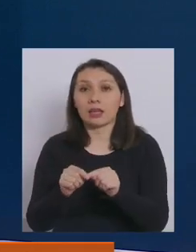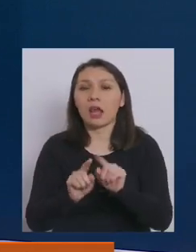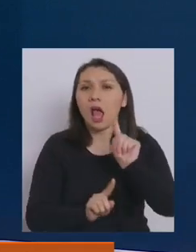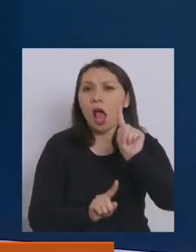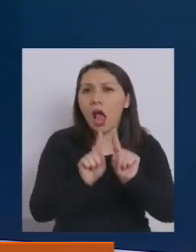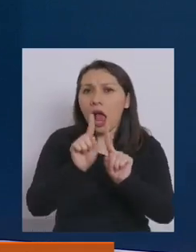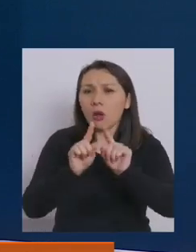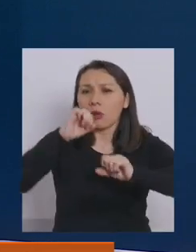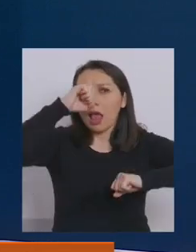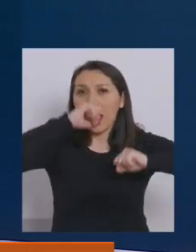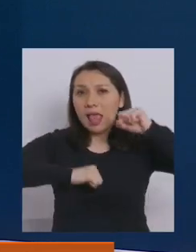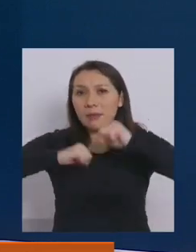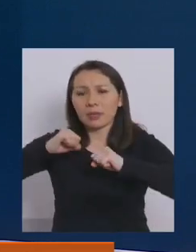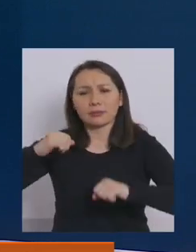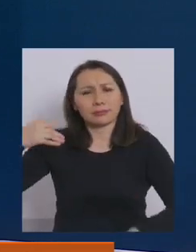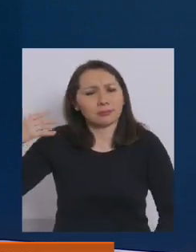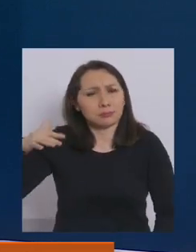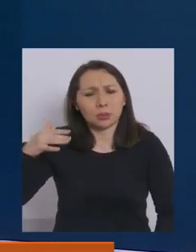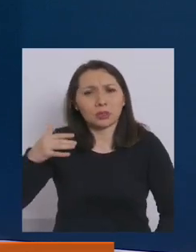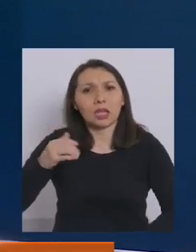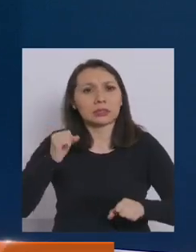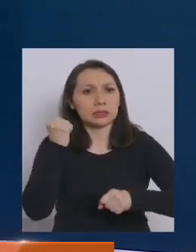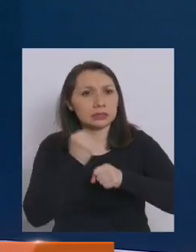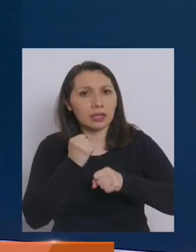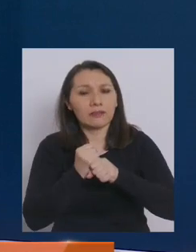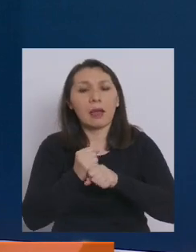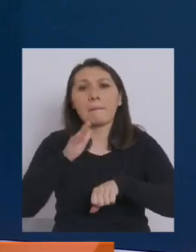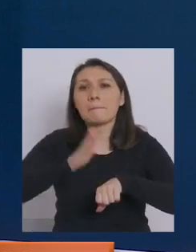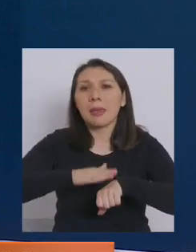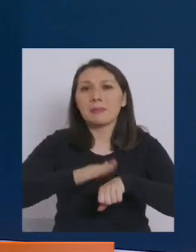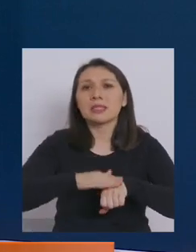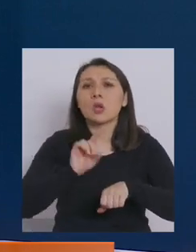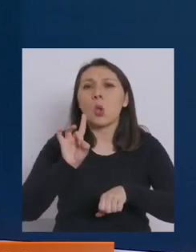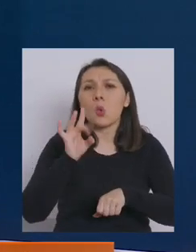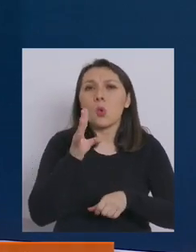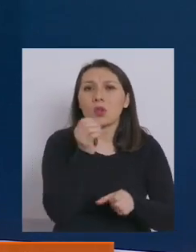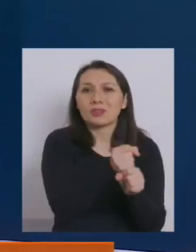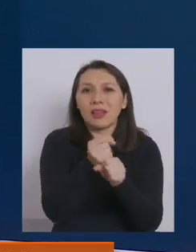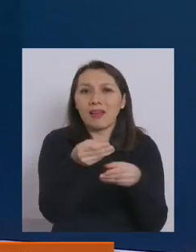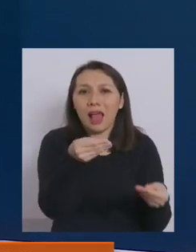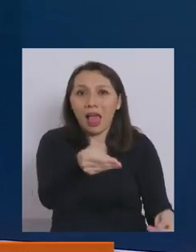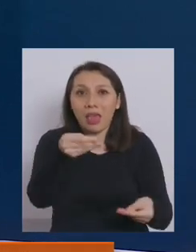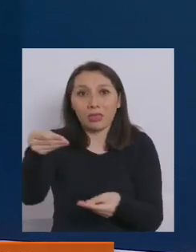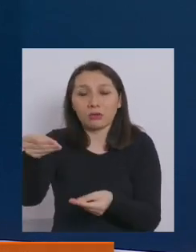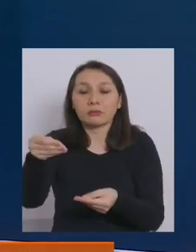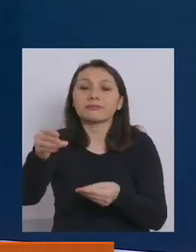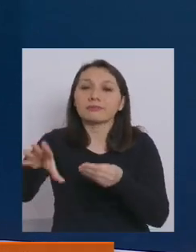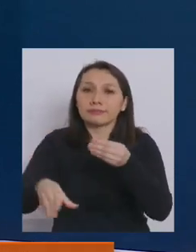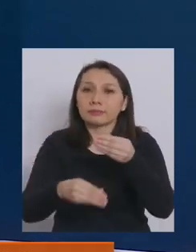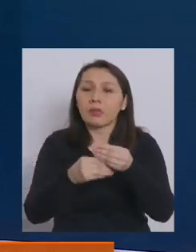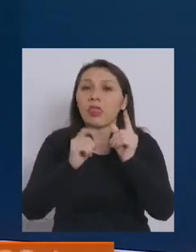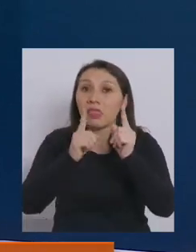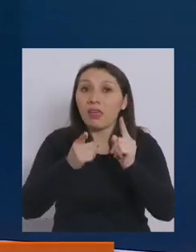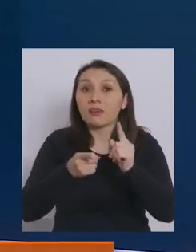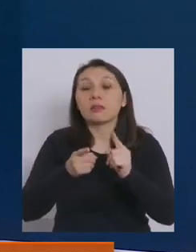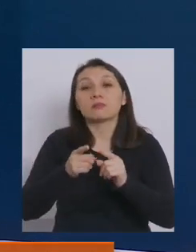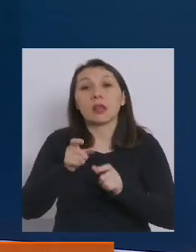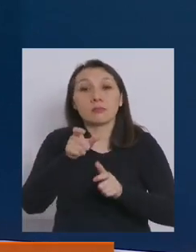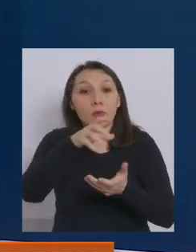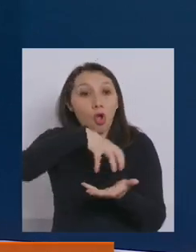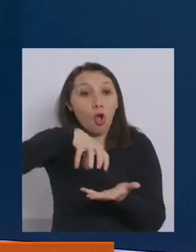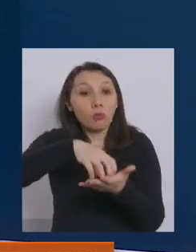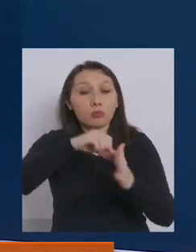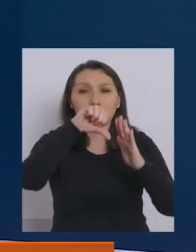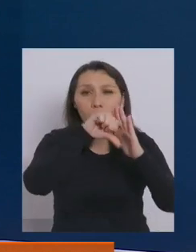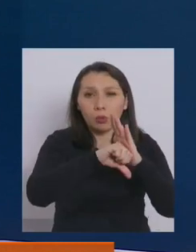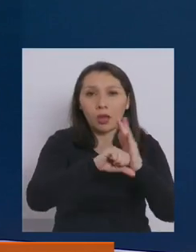aquellas empresas que son esenciales, que utilizan permisos únicos colectivos se les ha sumado la exigencia a las comunas que están